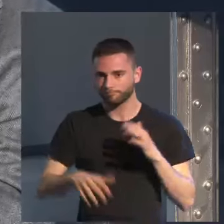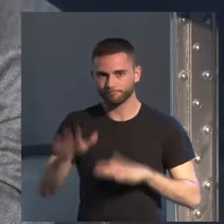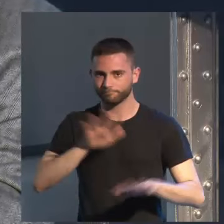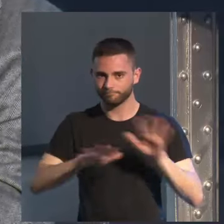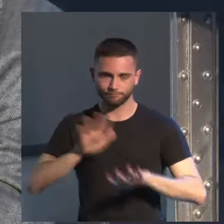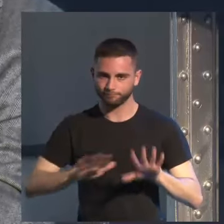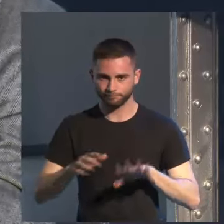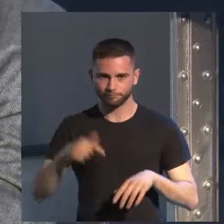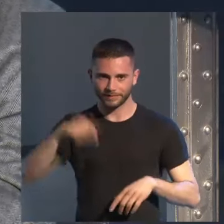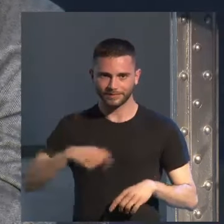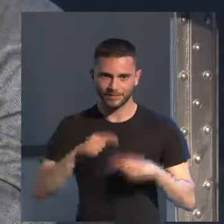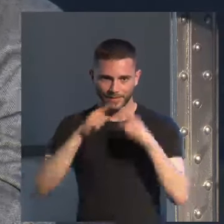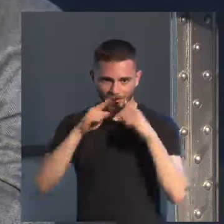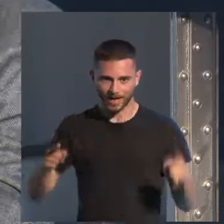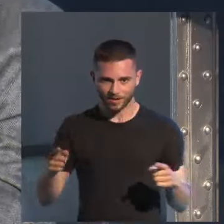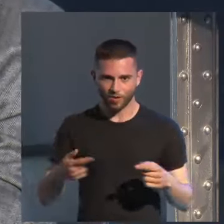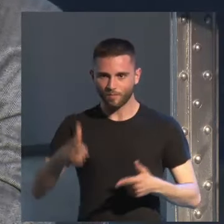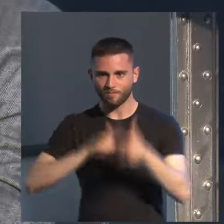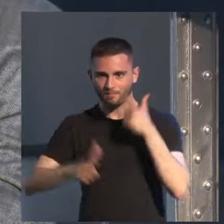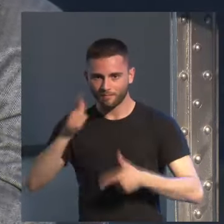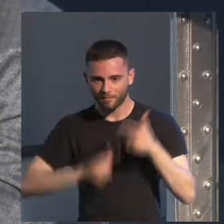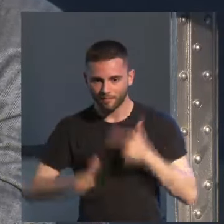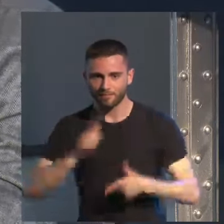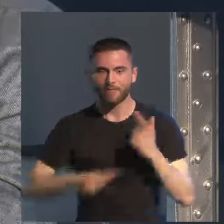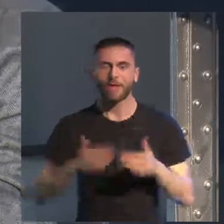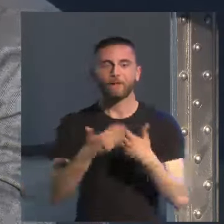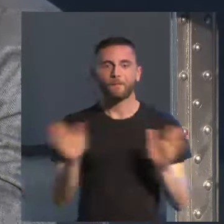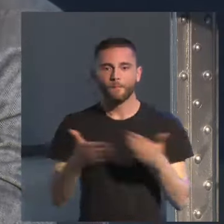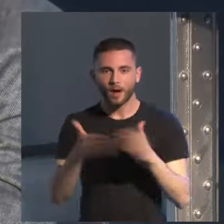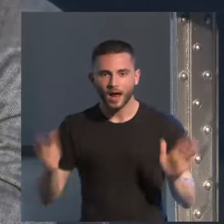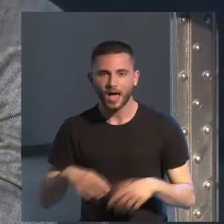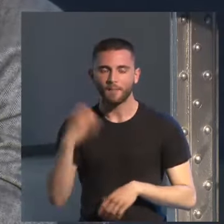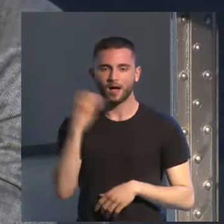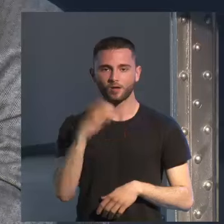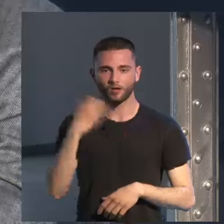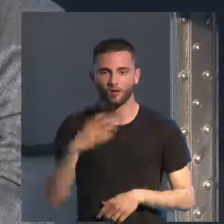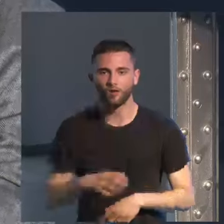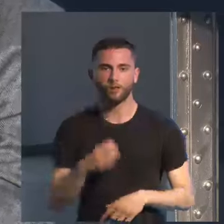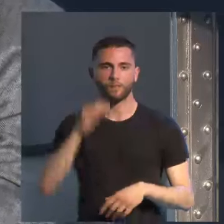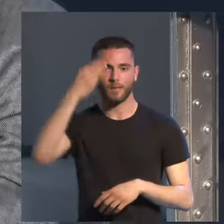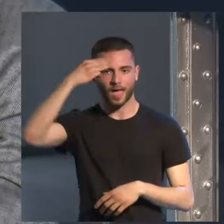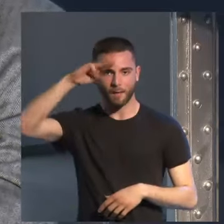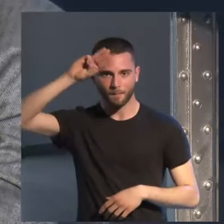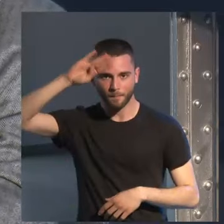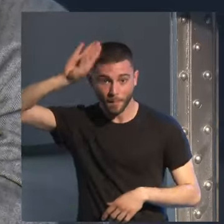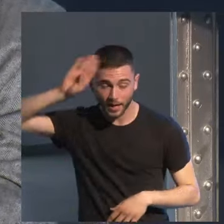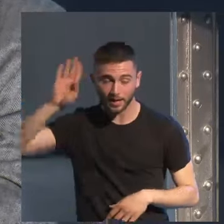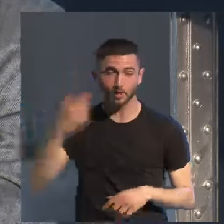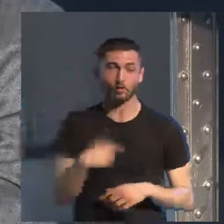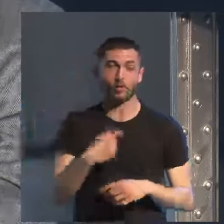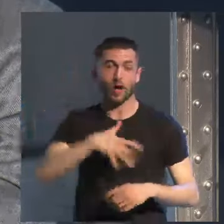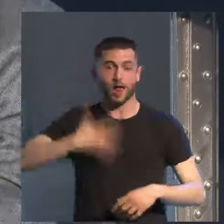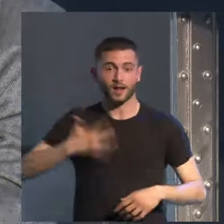Este año me quedan todavía viajes a Panamá, a Colombia, República Dominicana, México, Argentina, Brasil, Chile, Uruguay,